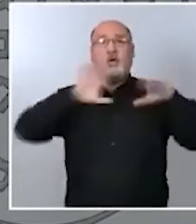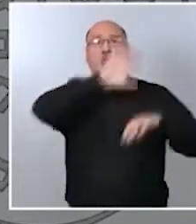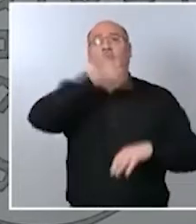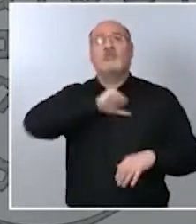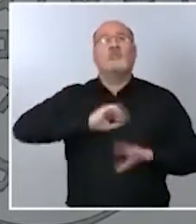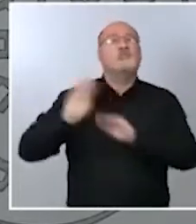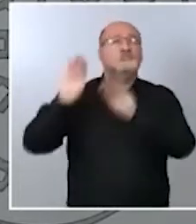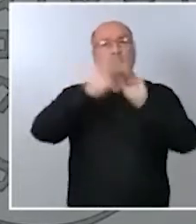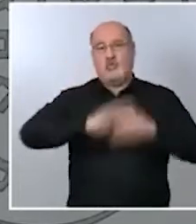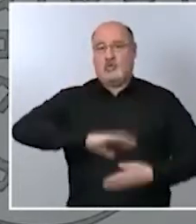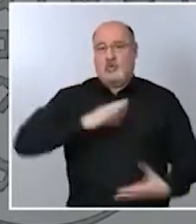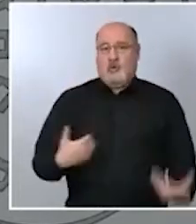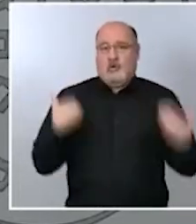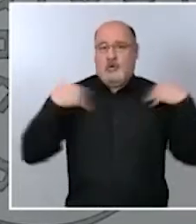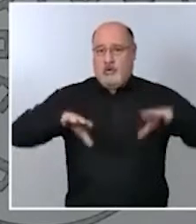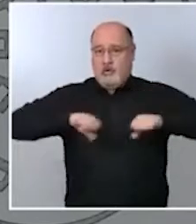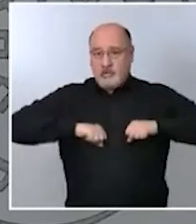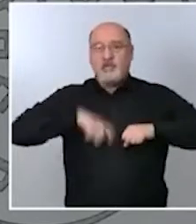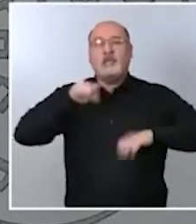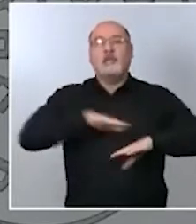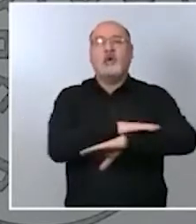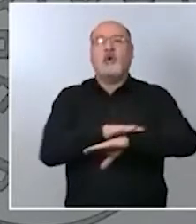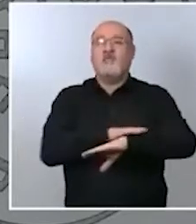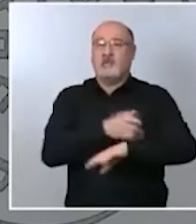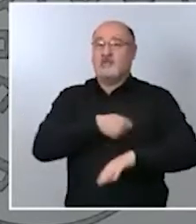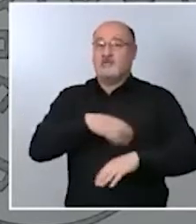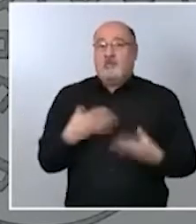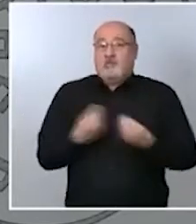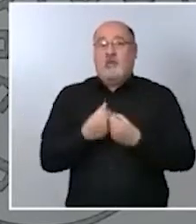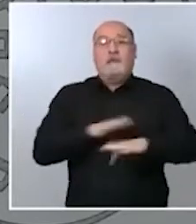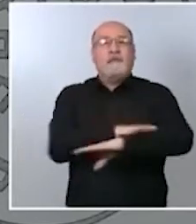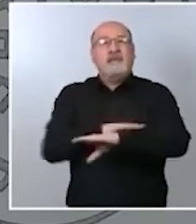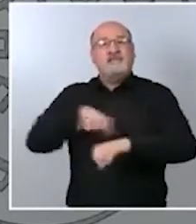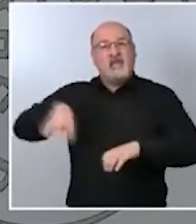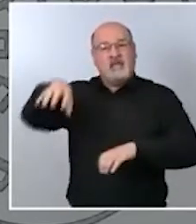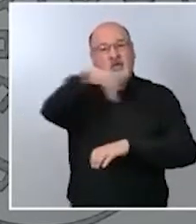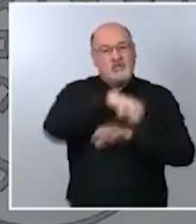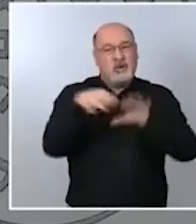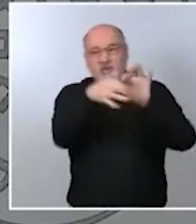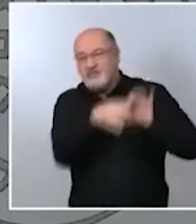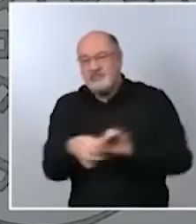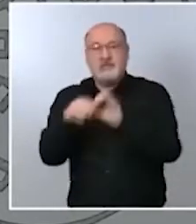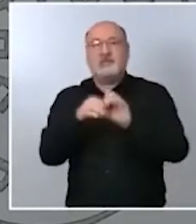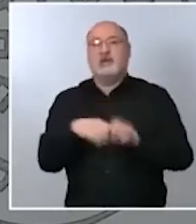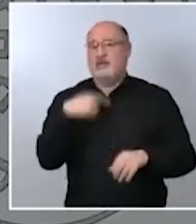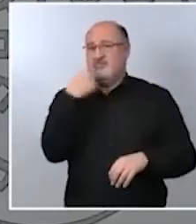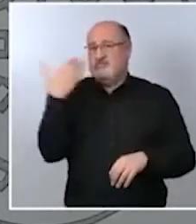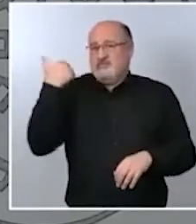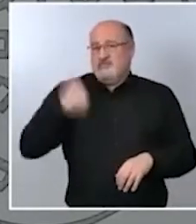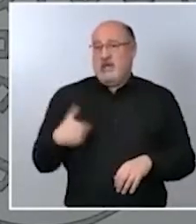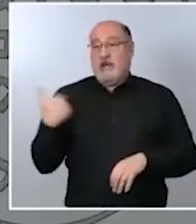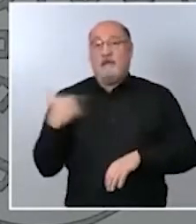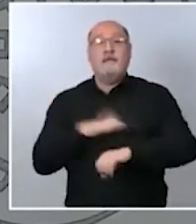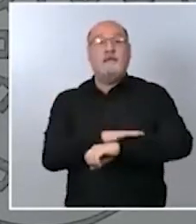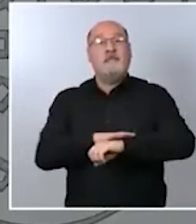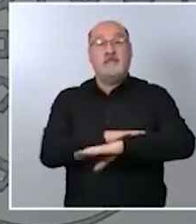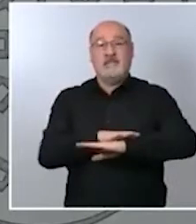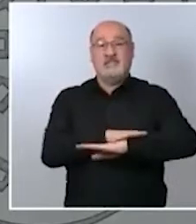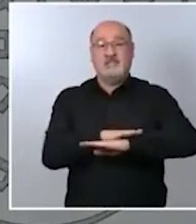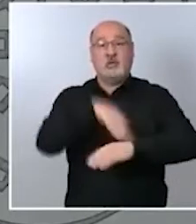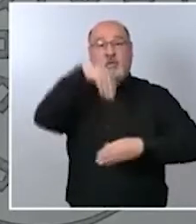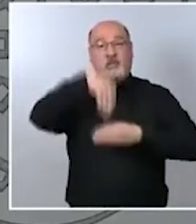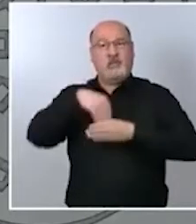España con todos los ministerios como decía el ministro del interior intentando llegar hasta el último rincón de España en unas